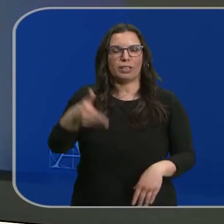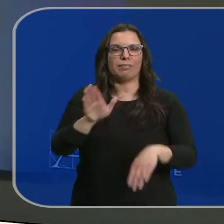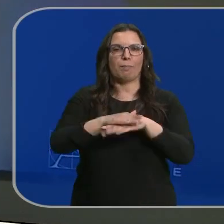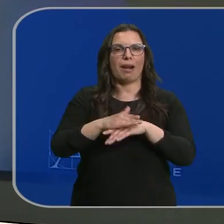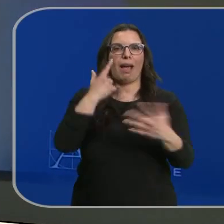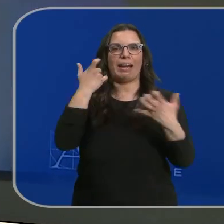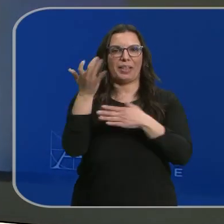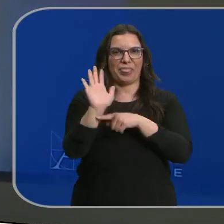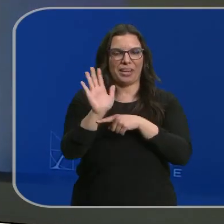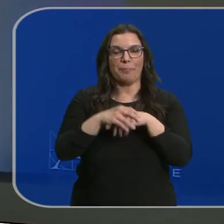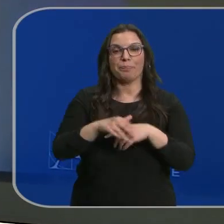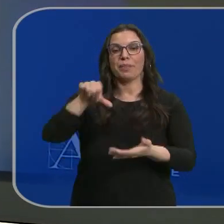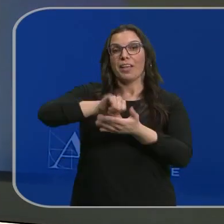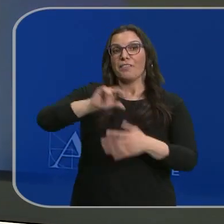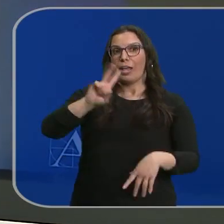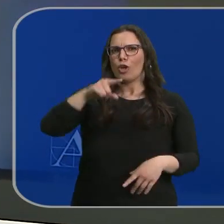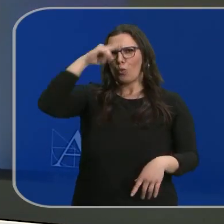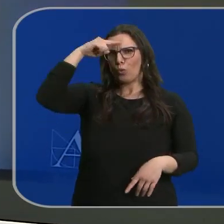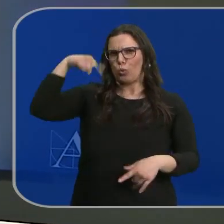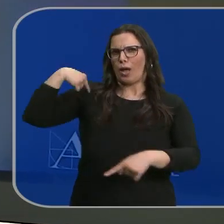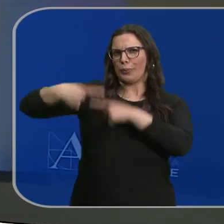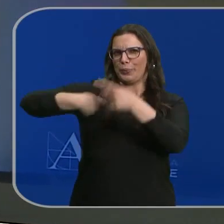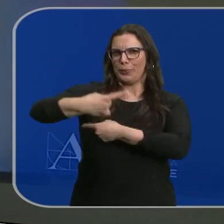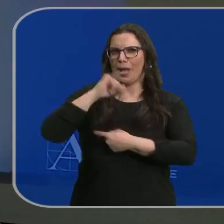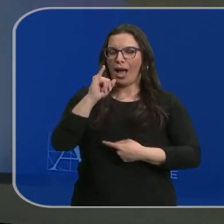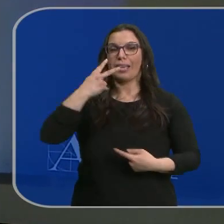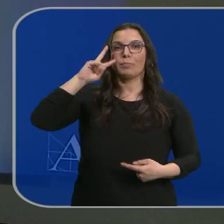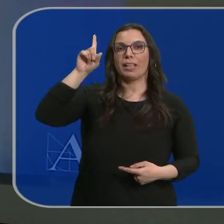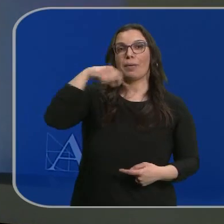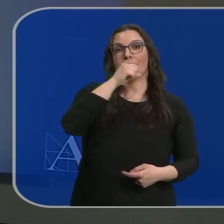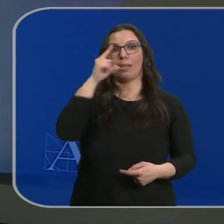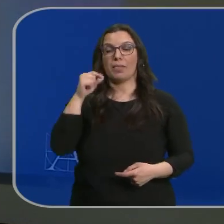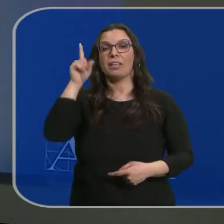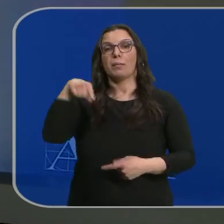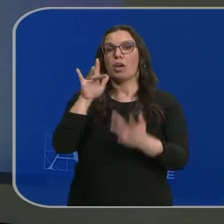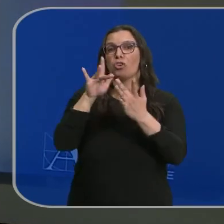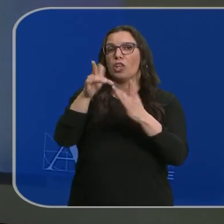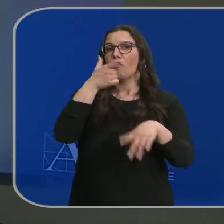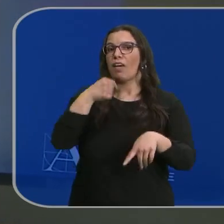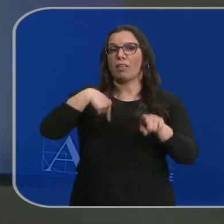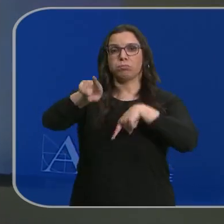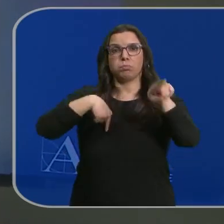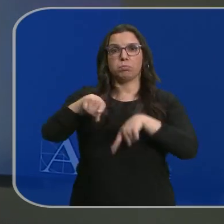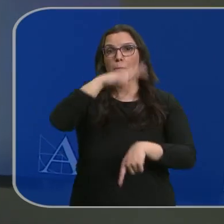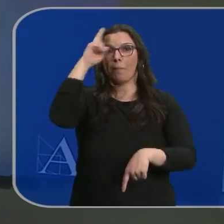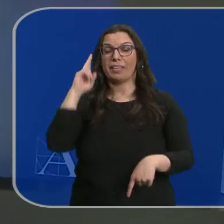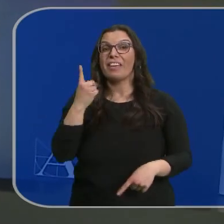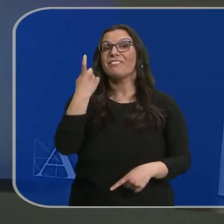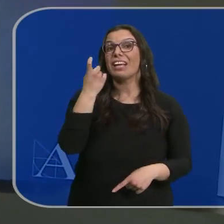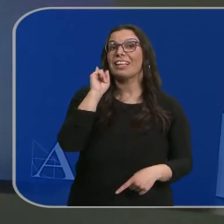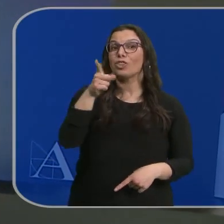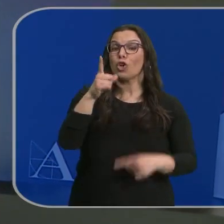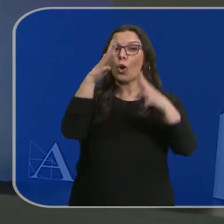el séptimo arte. Valladolid tiene la cultura cinéfila, la experiencia de la Seminci, buenas comunicaciones con Madrid, lo tiene todo, salvo el